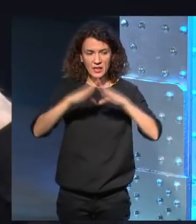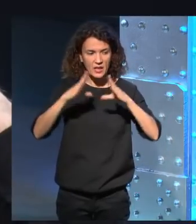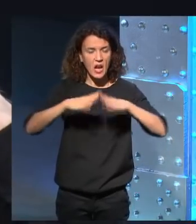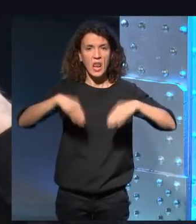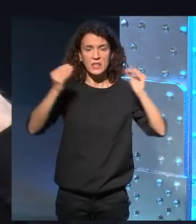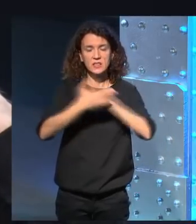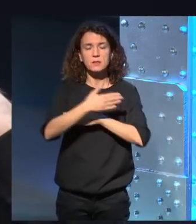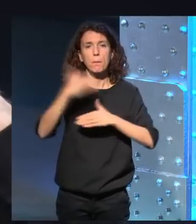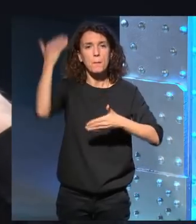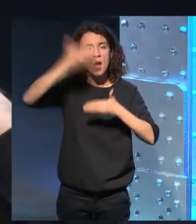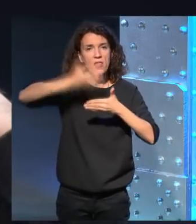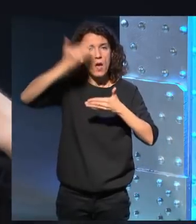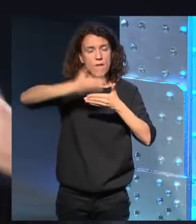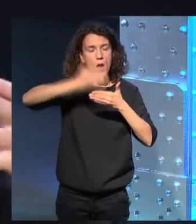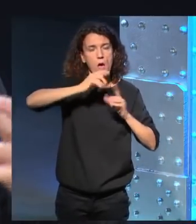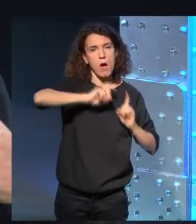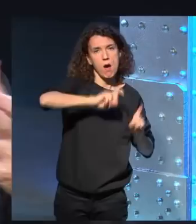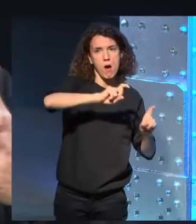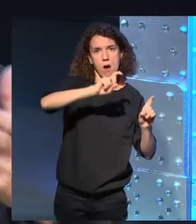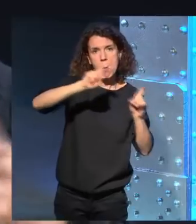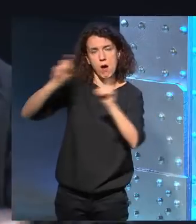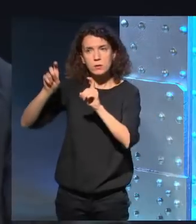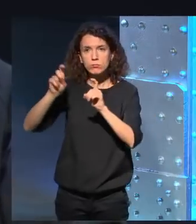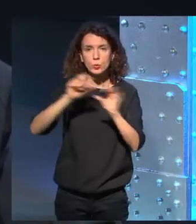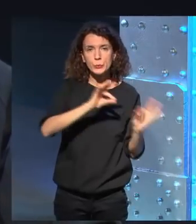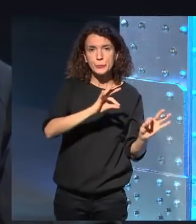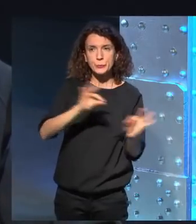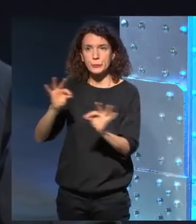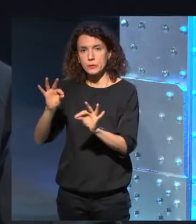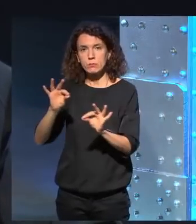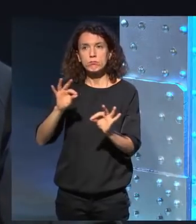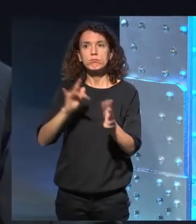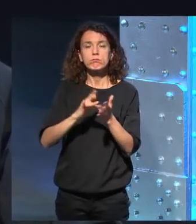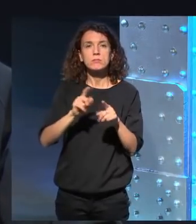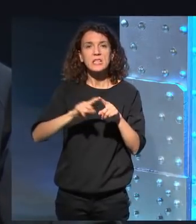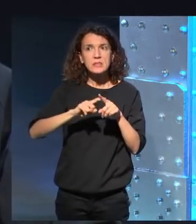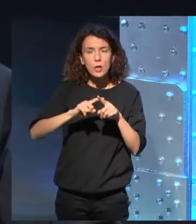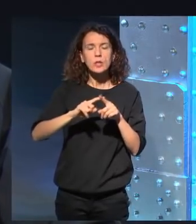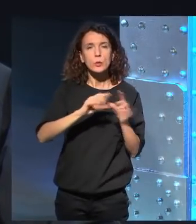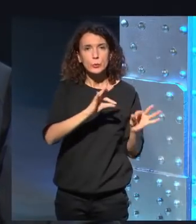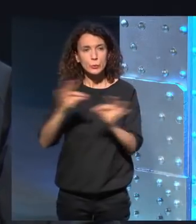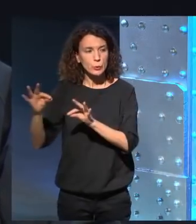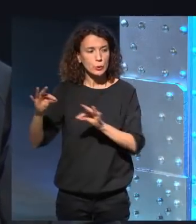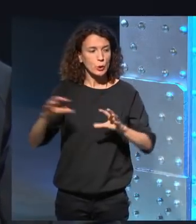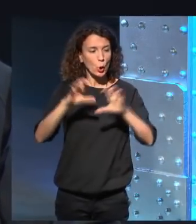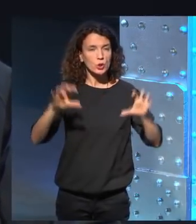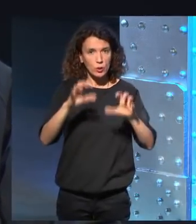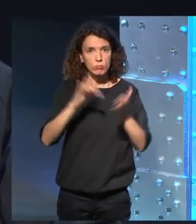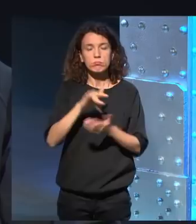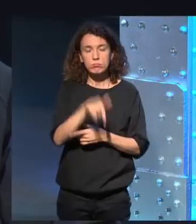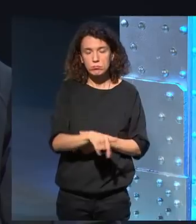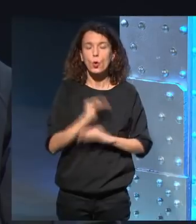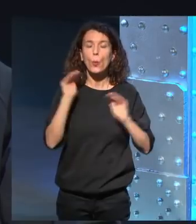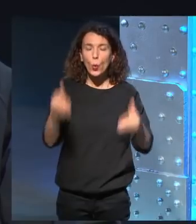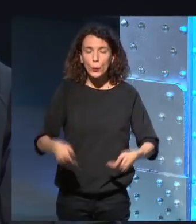medievales para embeberse de lo que era el estilo gótico y volvió